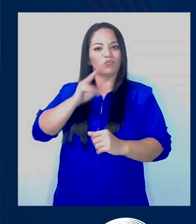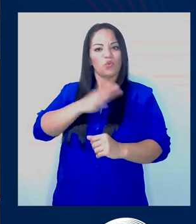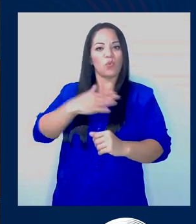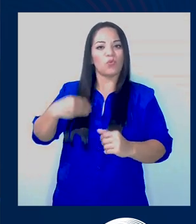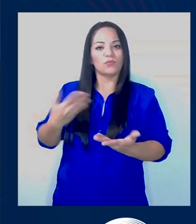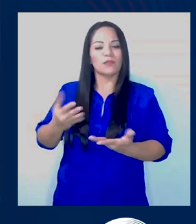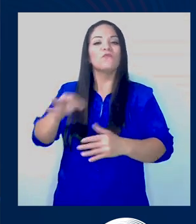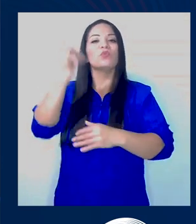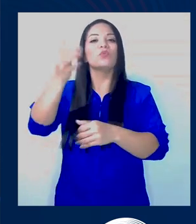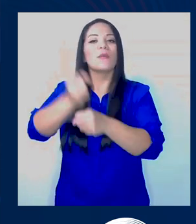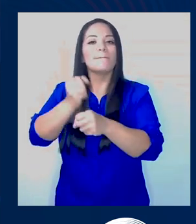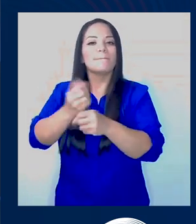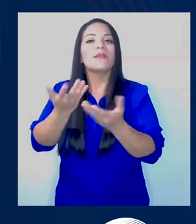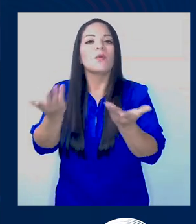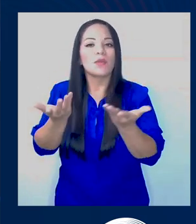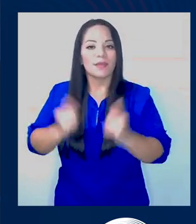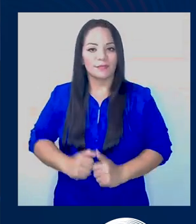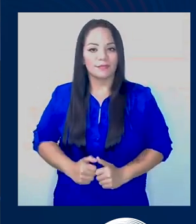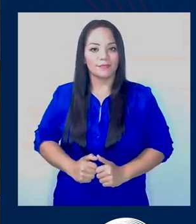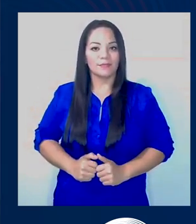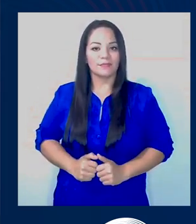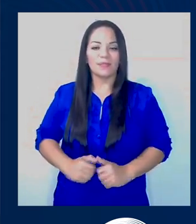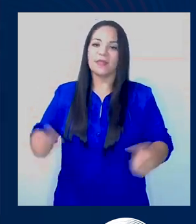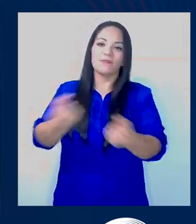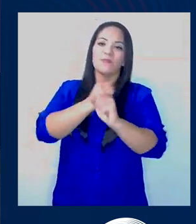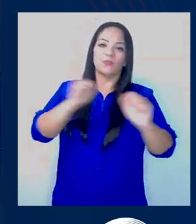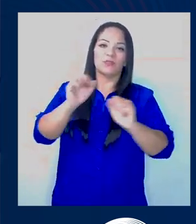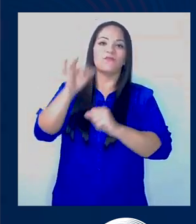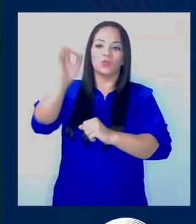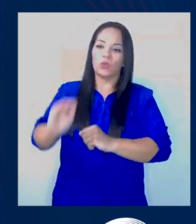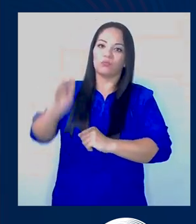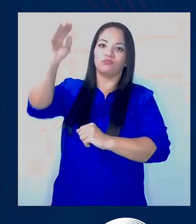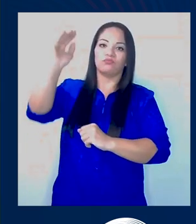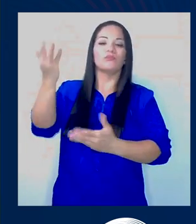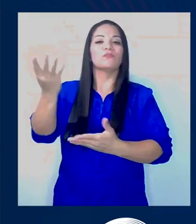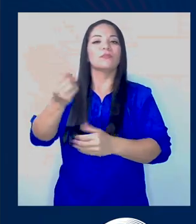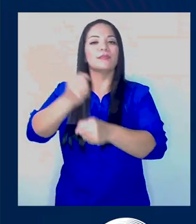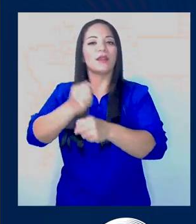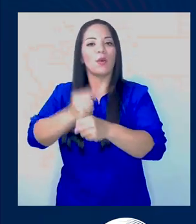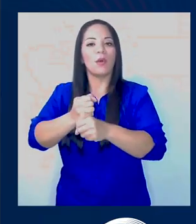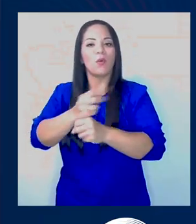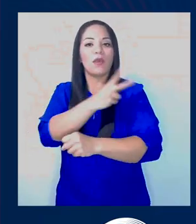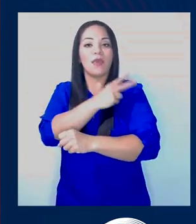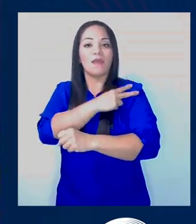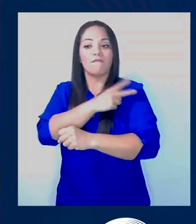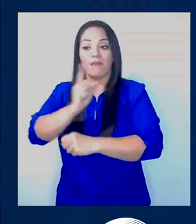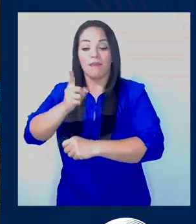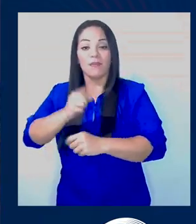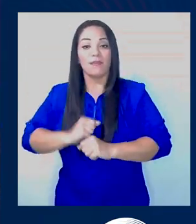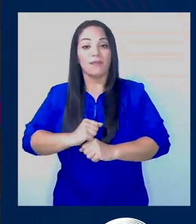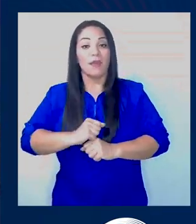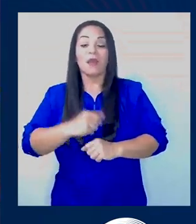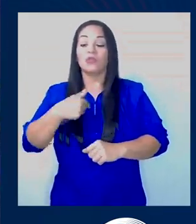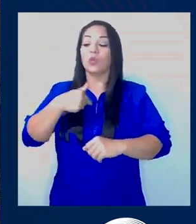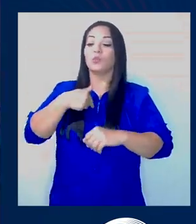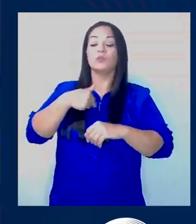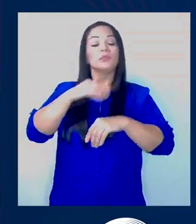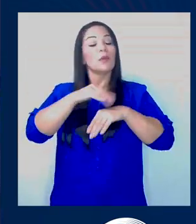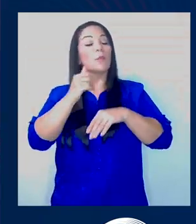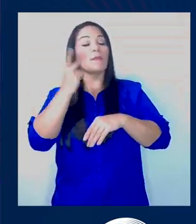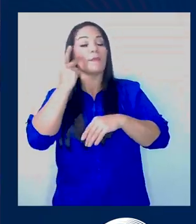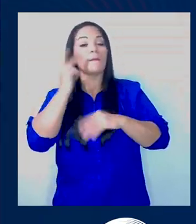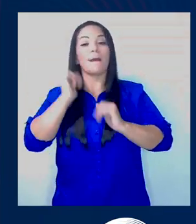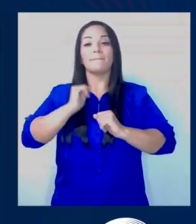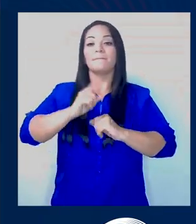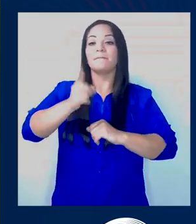para cuando tengan un empleo. Y no va a poder ser que cuando estén grandes y tengan un empleo, digan, ay, no voy a llamar a mi papá para que me